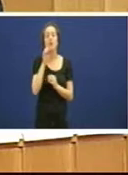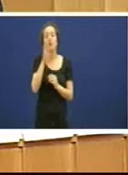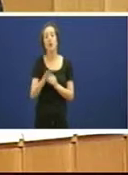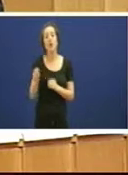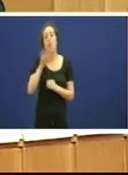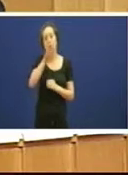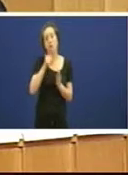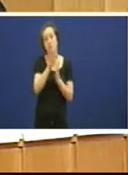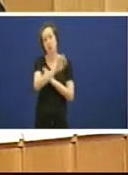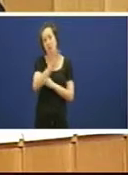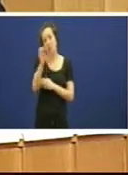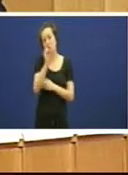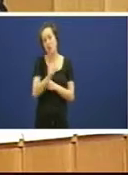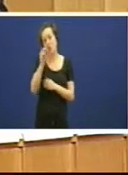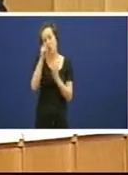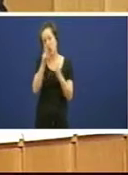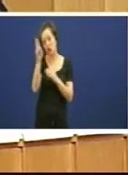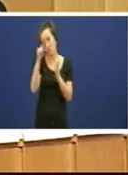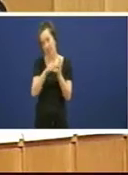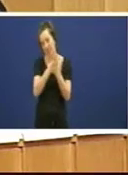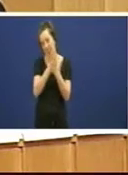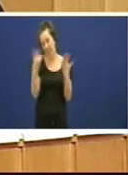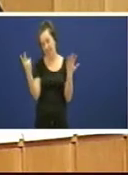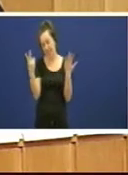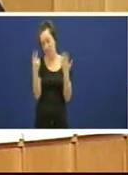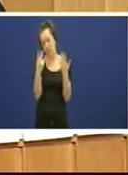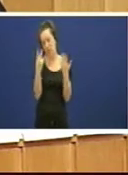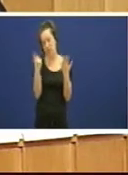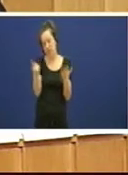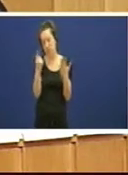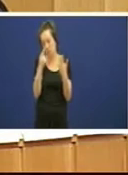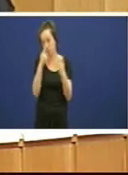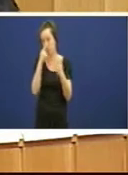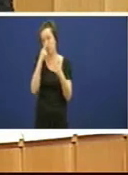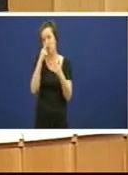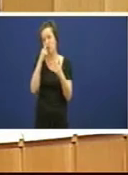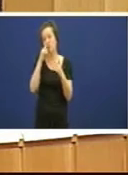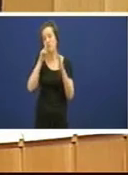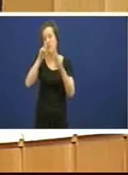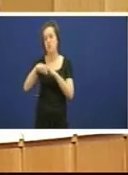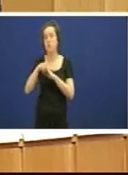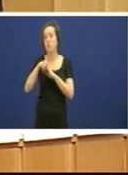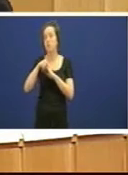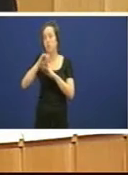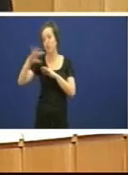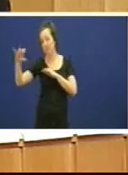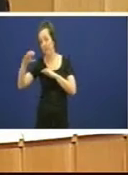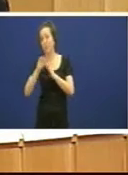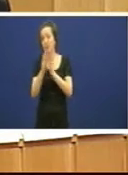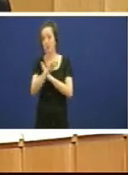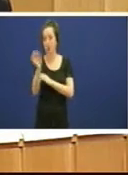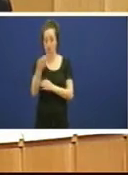7,2 millóns de euros e o remanente xa esgotado chegamos ao 15% multiplique por 2 esta cantidade